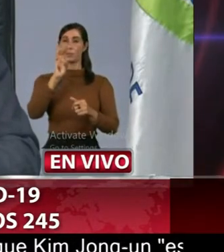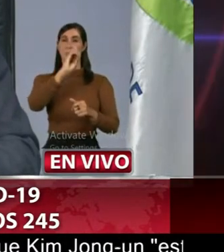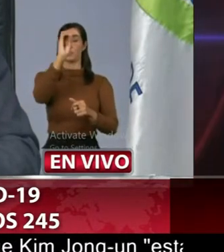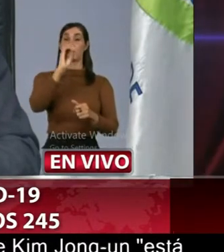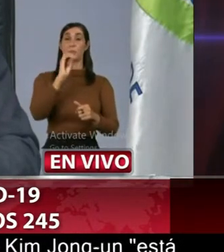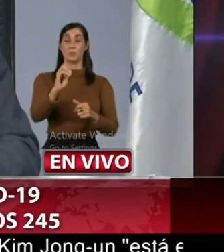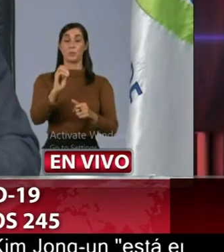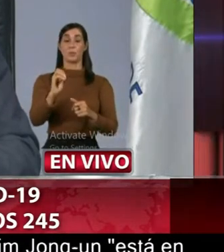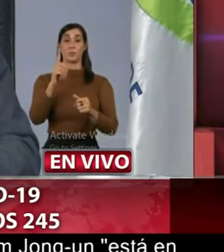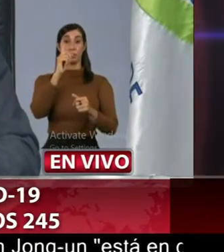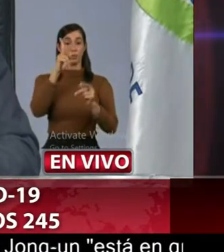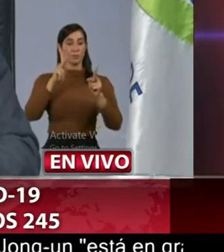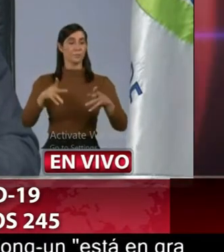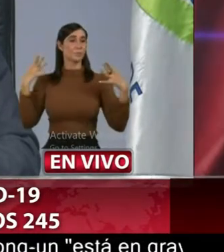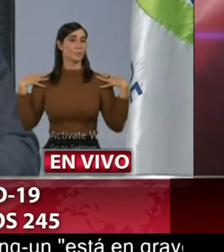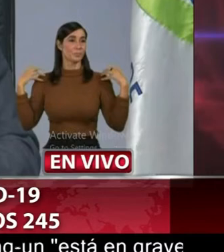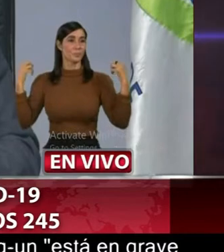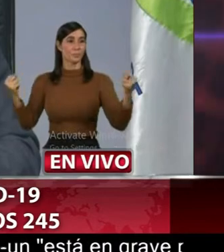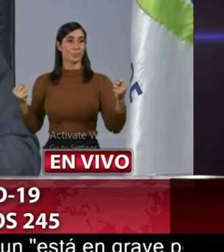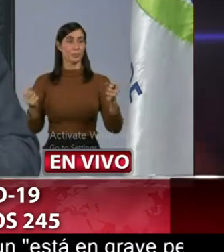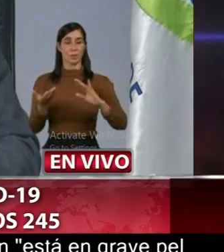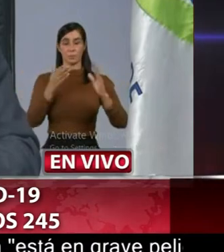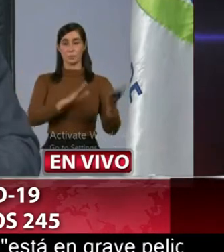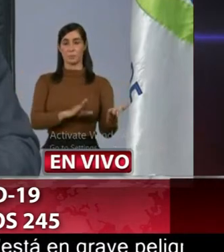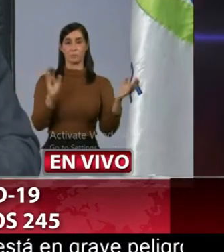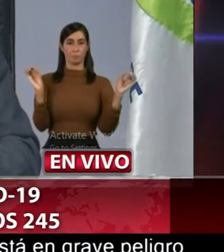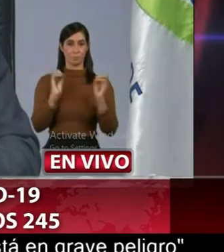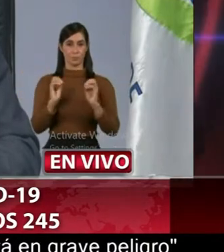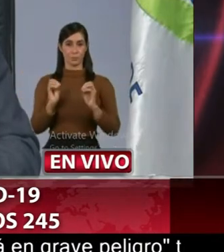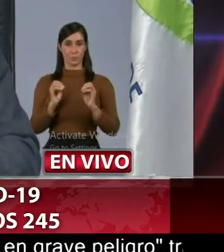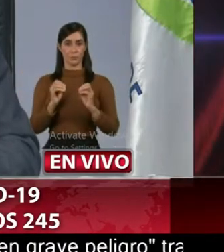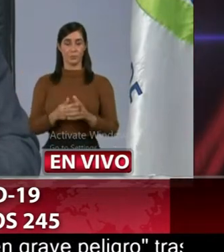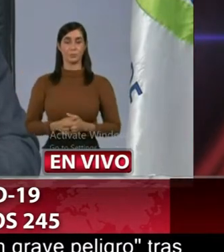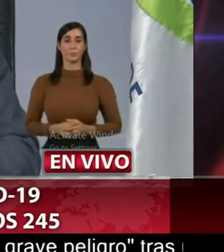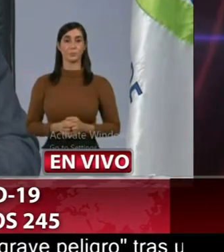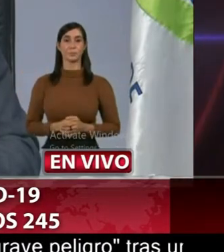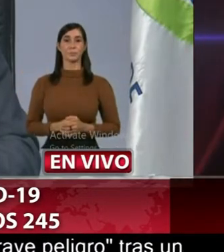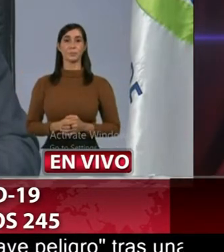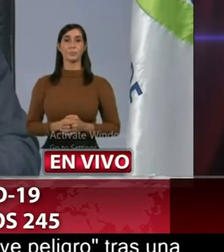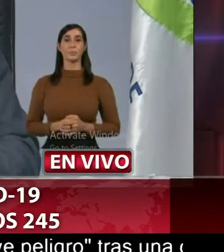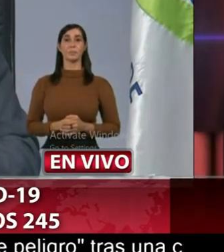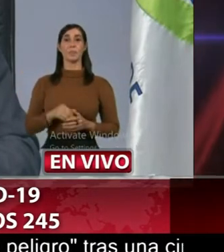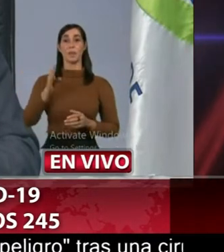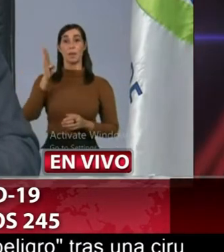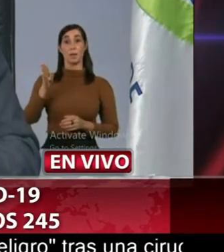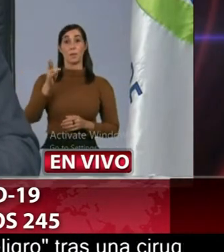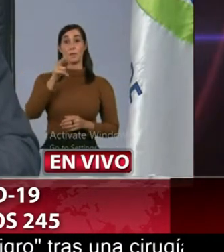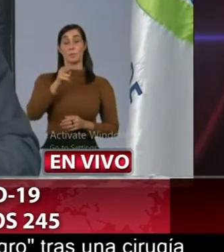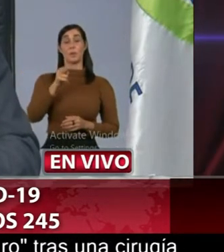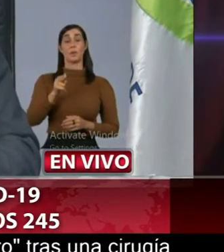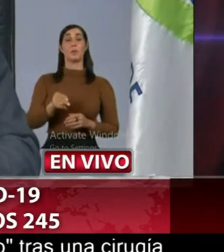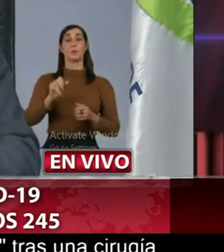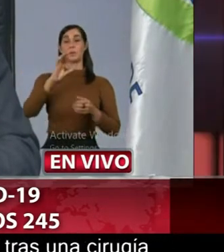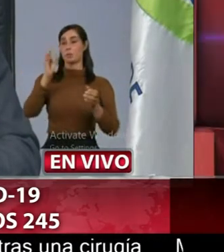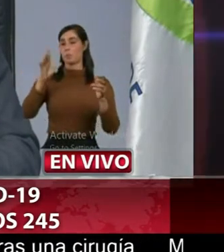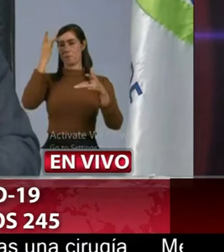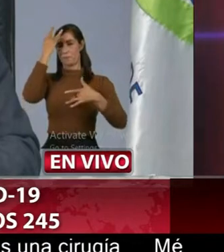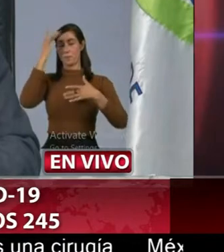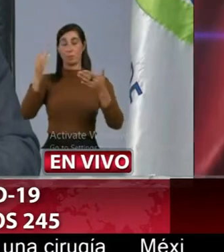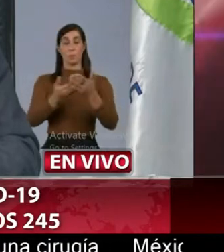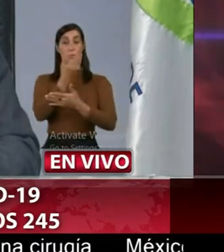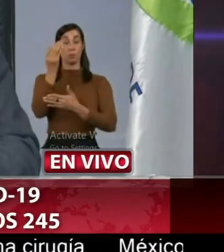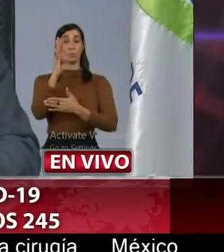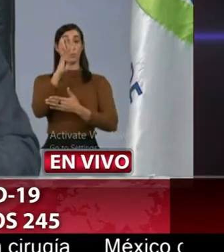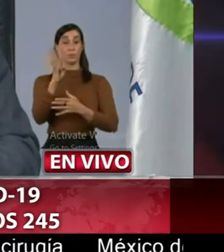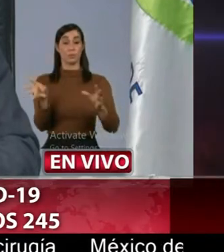un recuperado ningún fallecimiento Bauruco cero casos nuevos cuatro